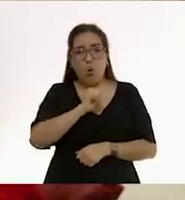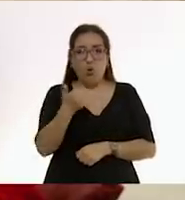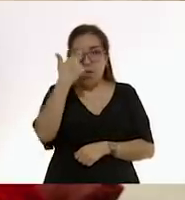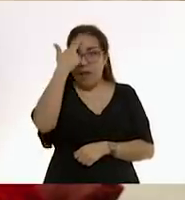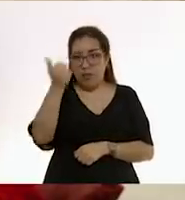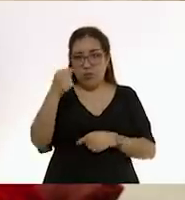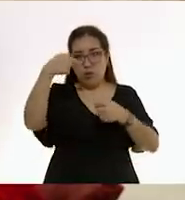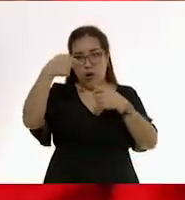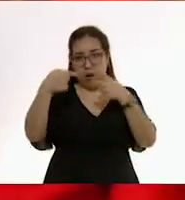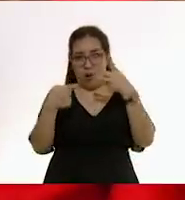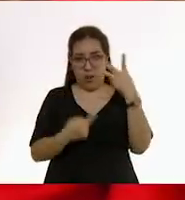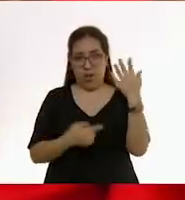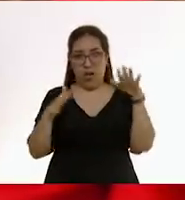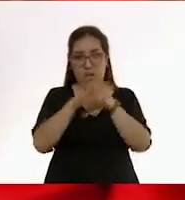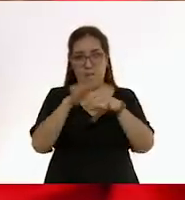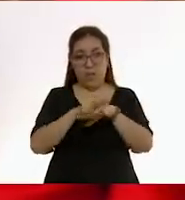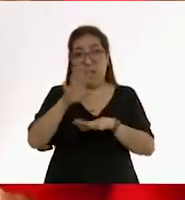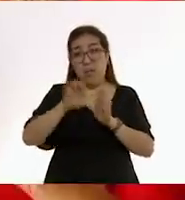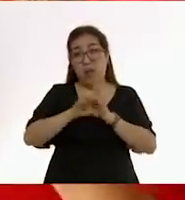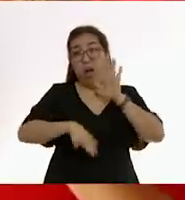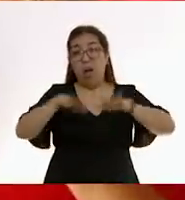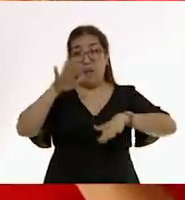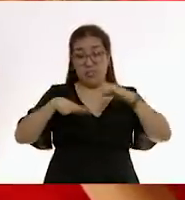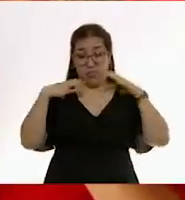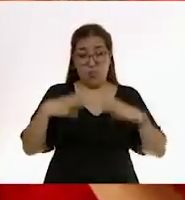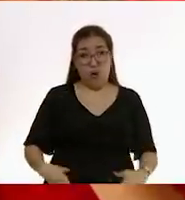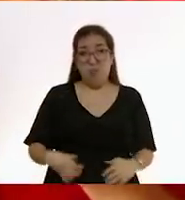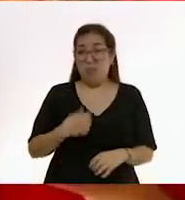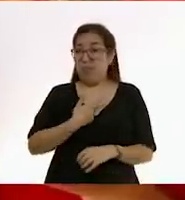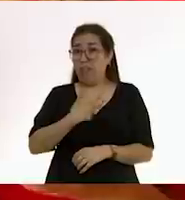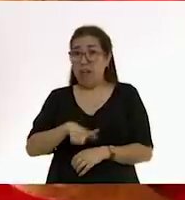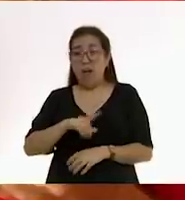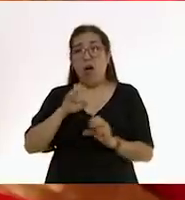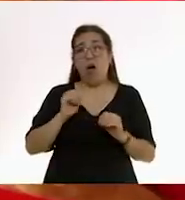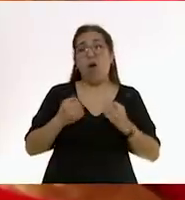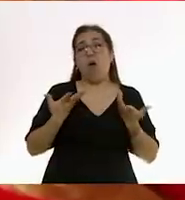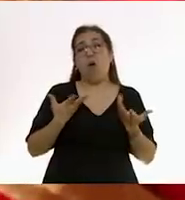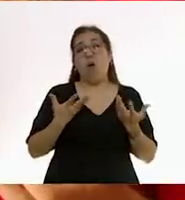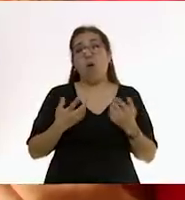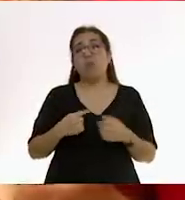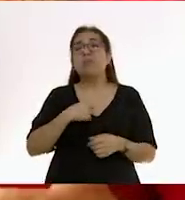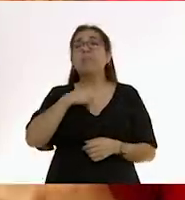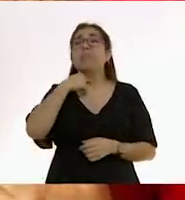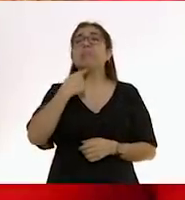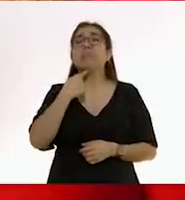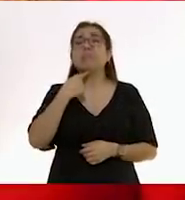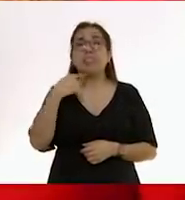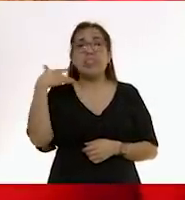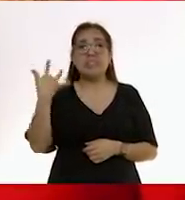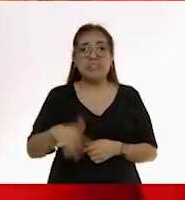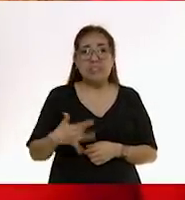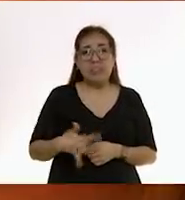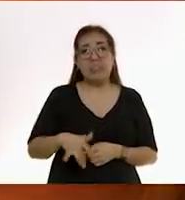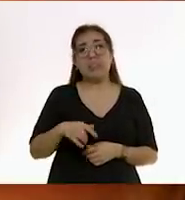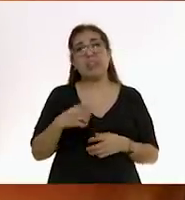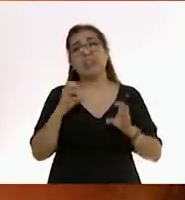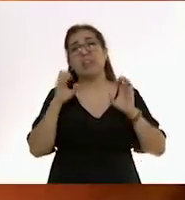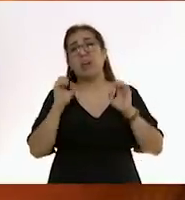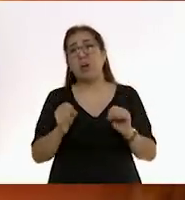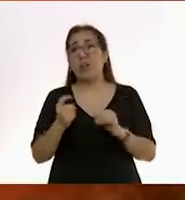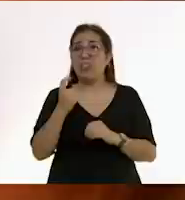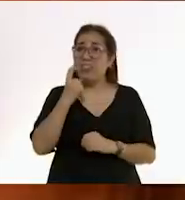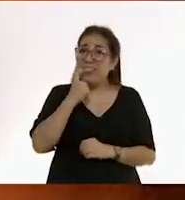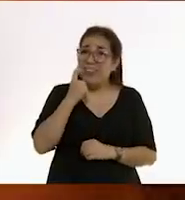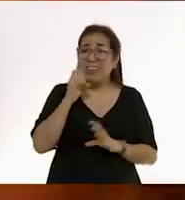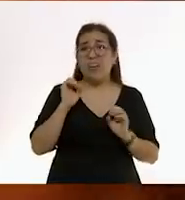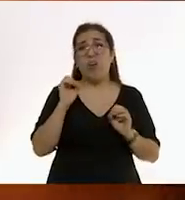motivos. Por ejemplo, incomodidad física. Cosas como reflujo, como los dientes, hacen que los bebés se sientan incómodos y la